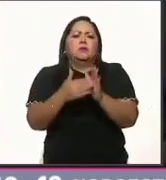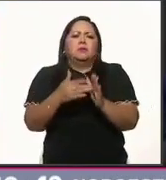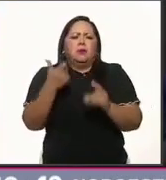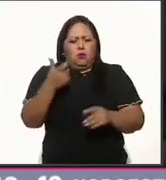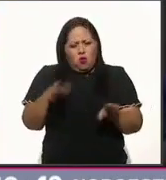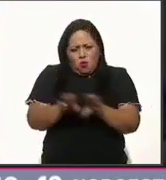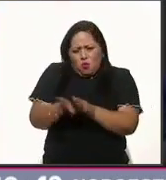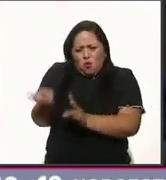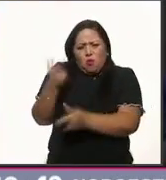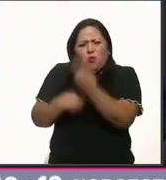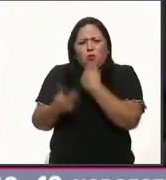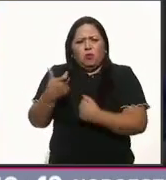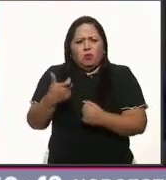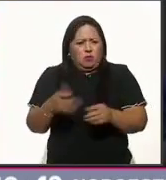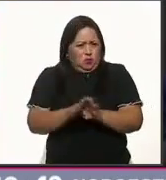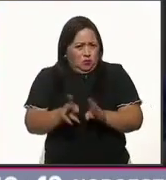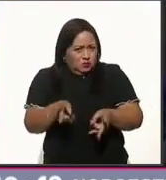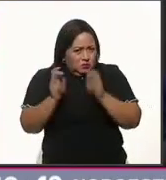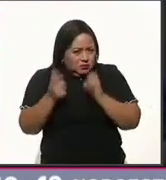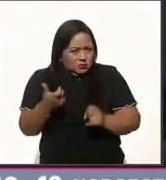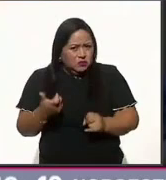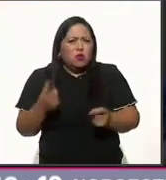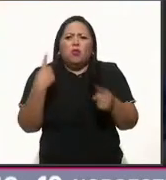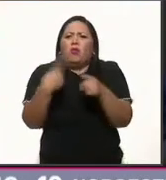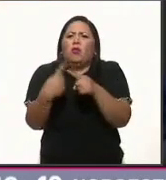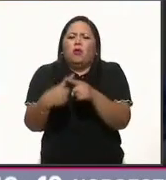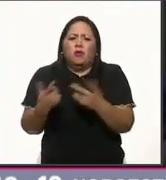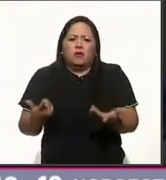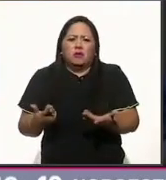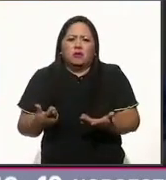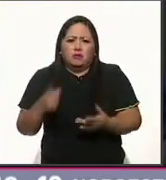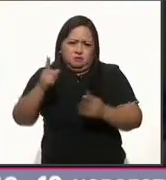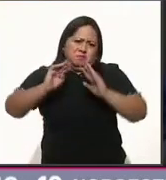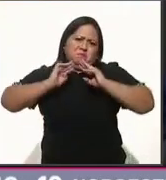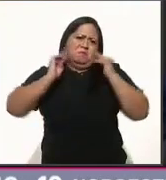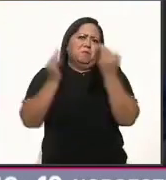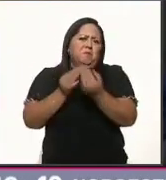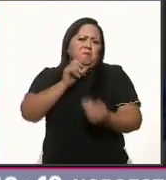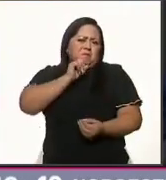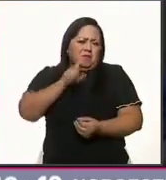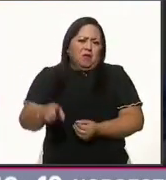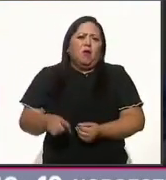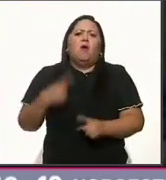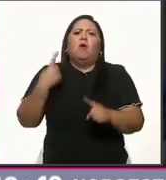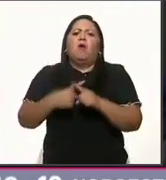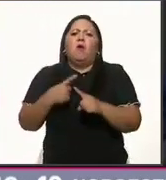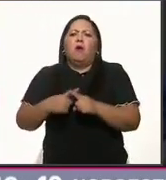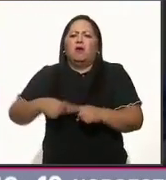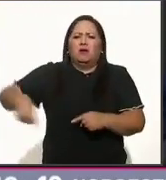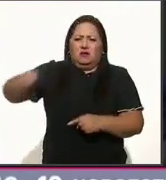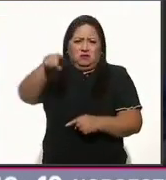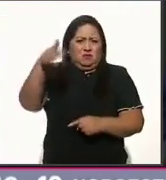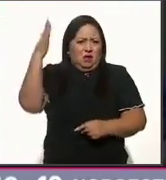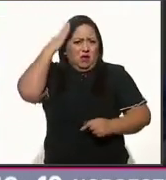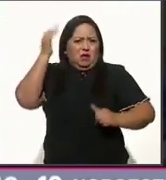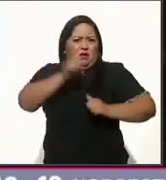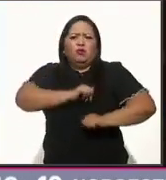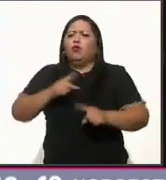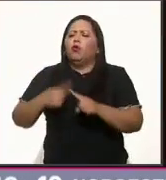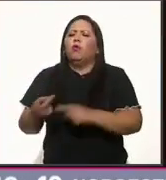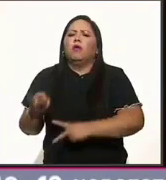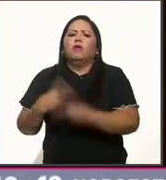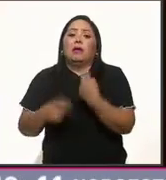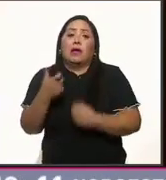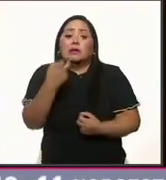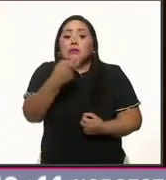dónde sale ese dinero? ¿De los decomisos? ¿De dónde? ¿Del crimen organizado? ¿Del crimen desorganizado que encabeza? ¿De dónde sale?